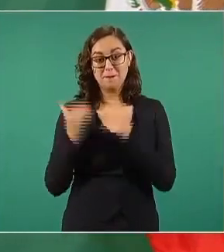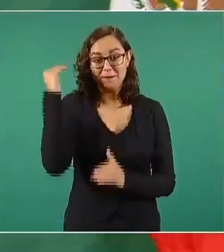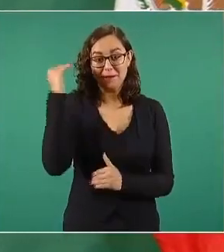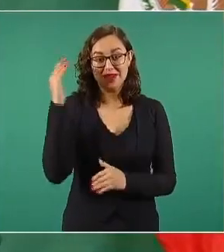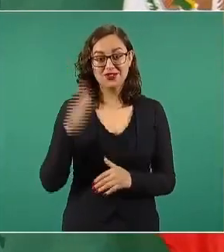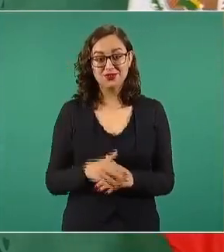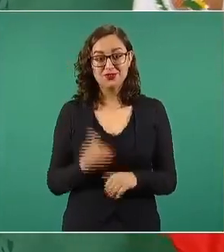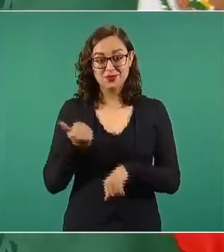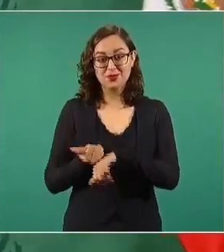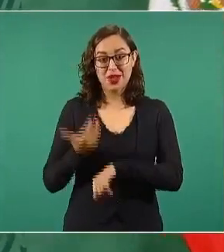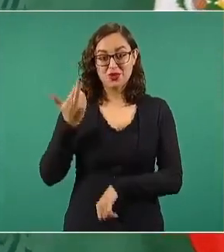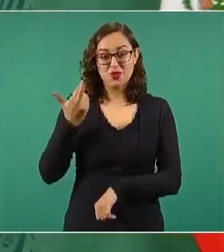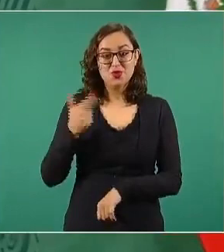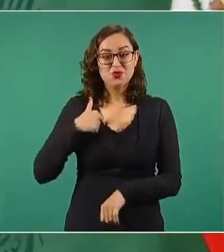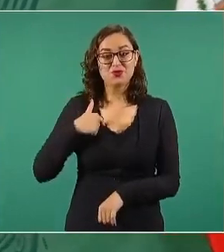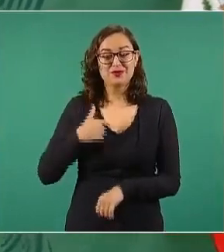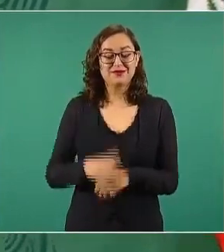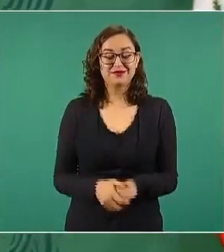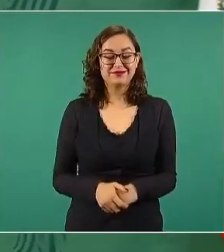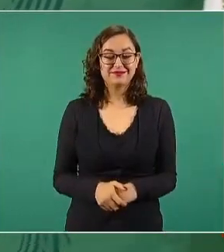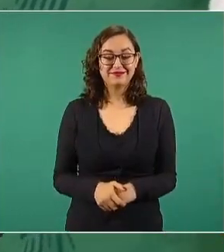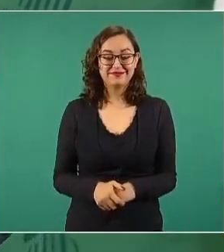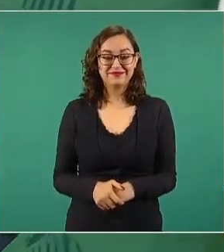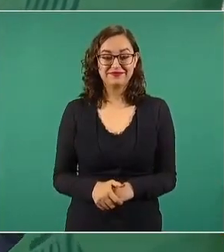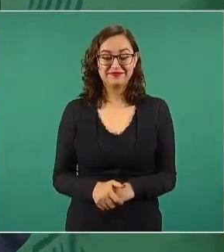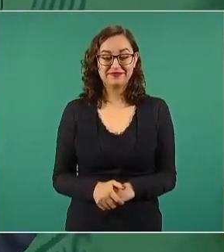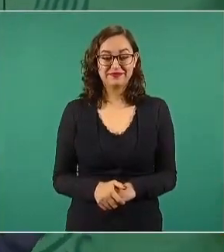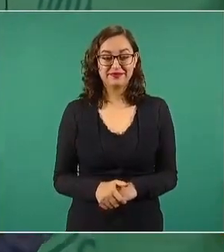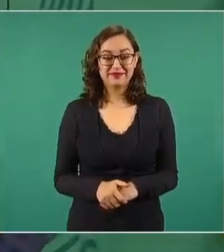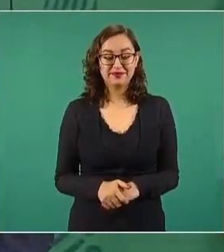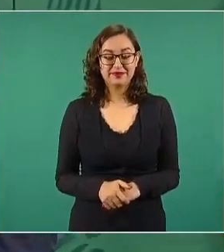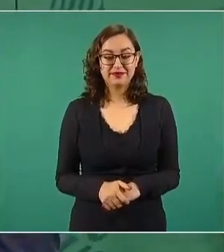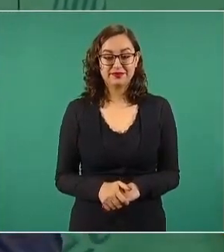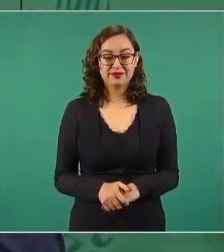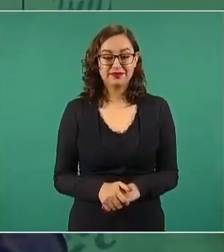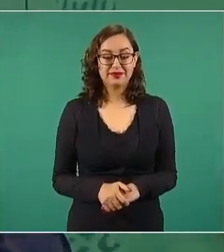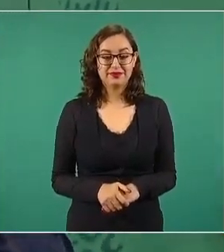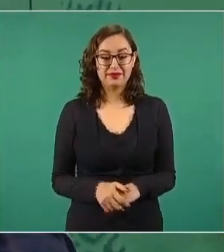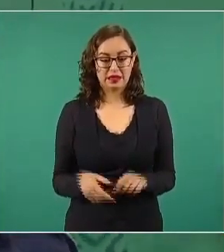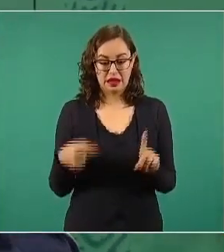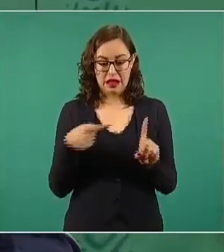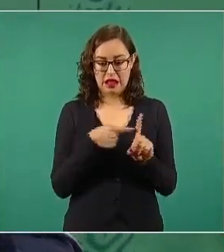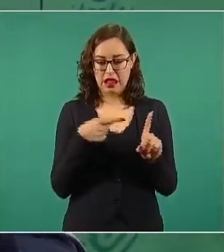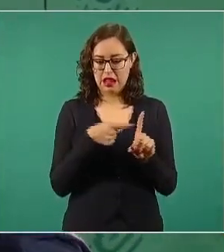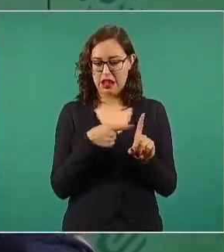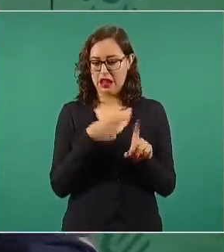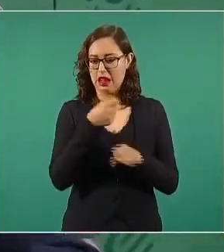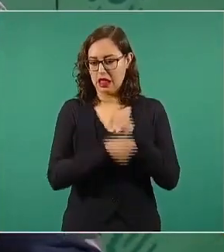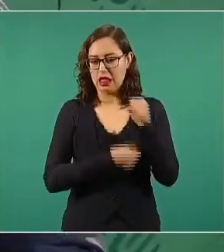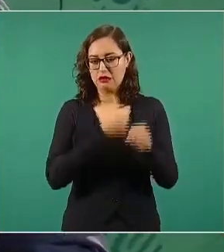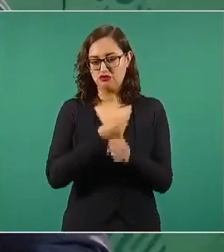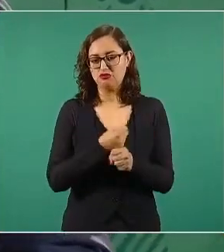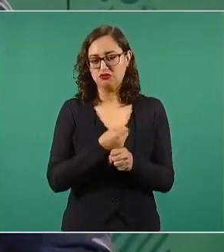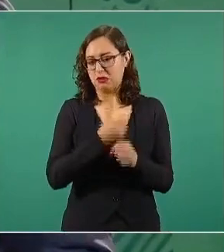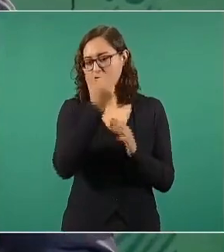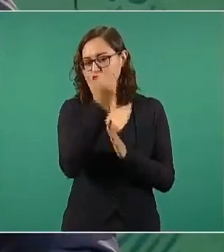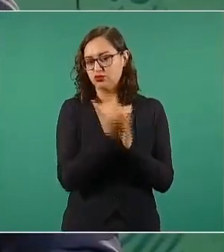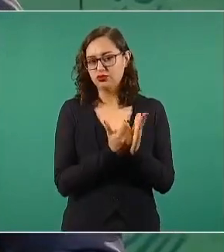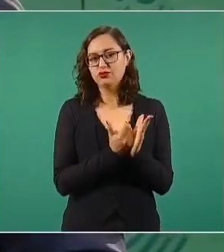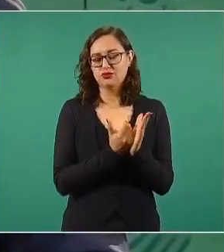cuando llegó a la presidencia, tenía menos años que yo.